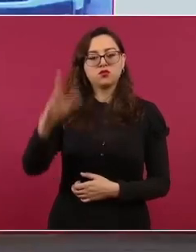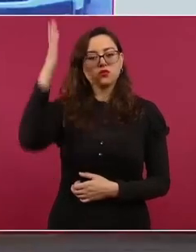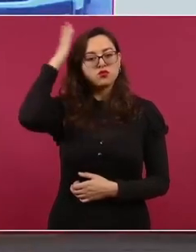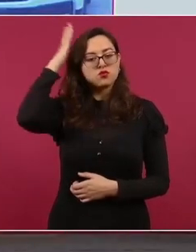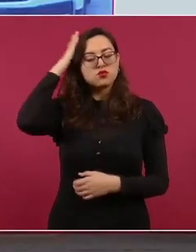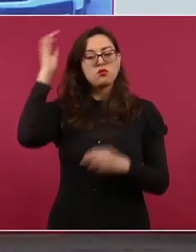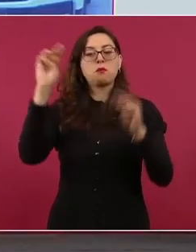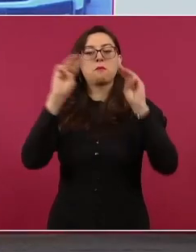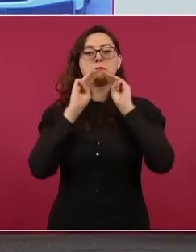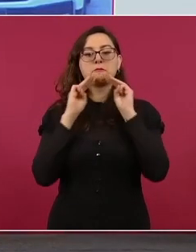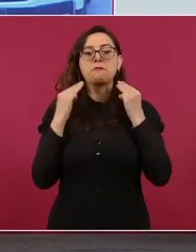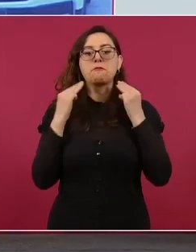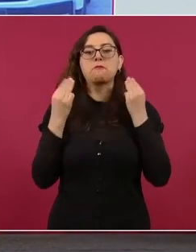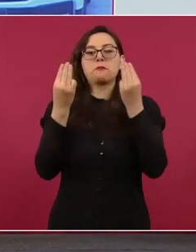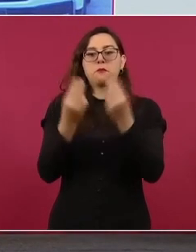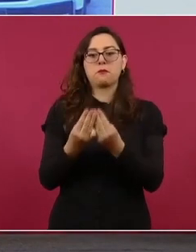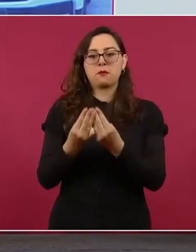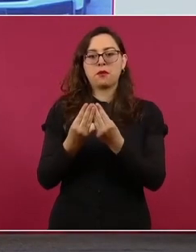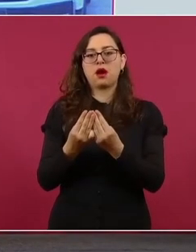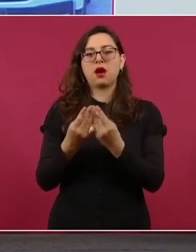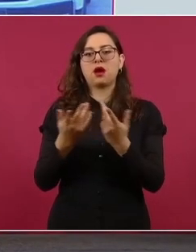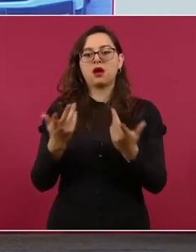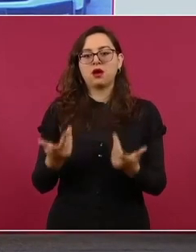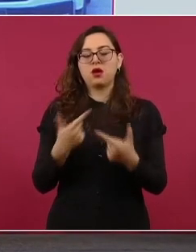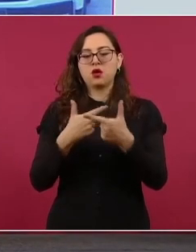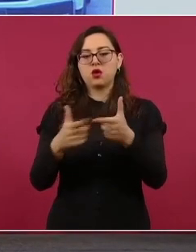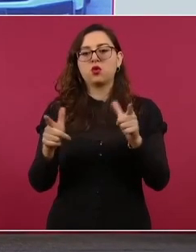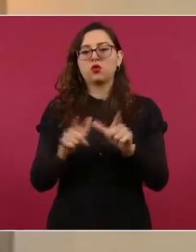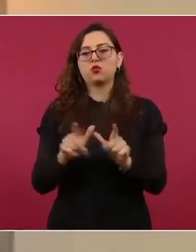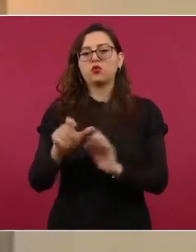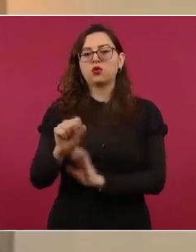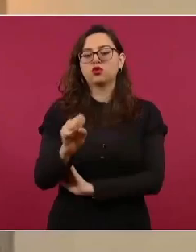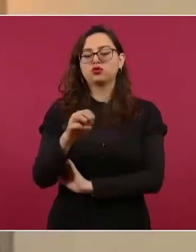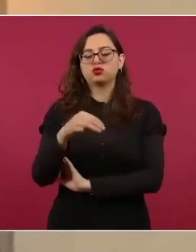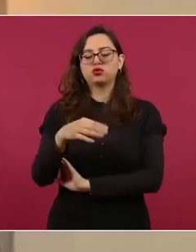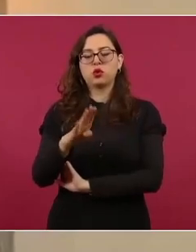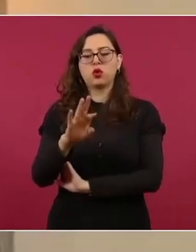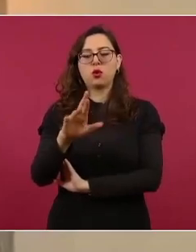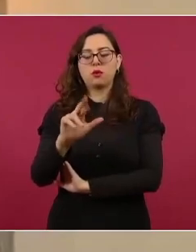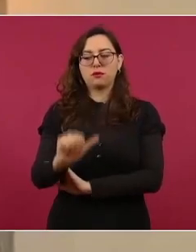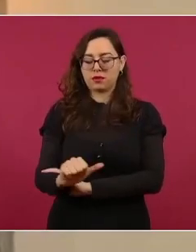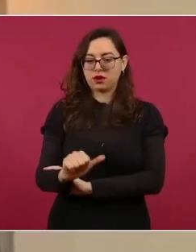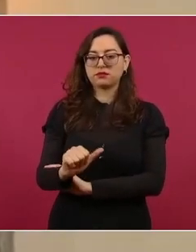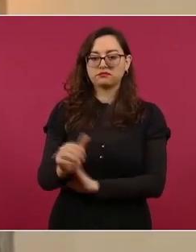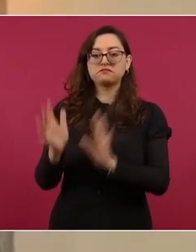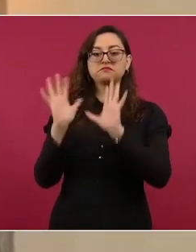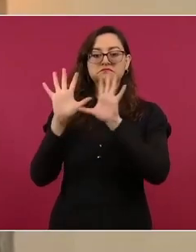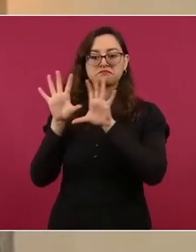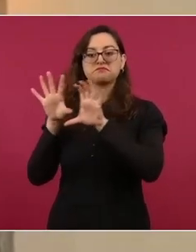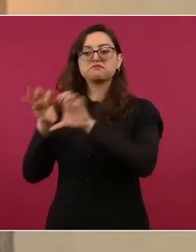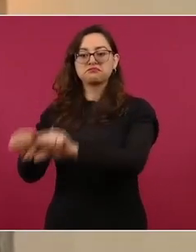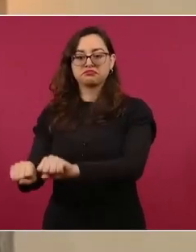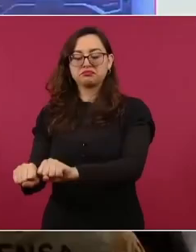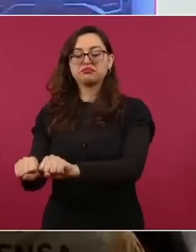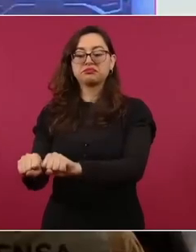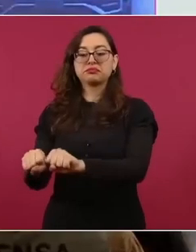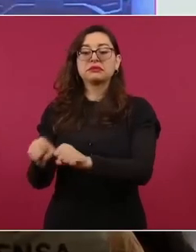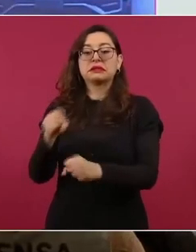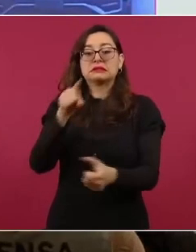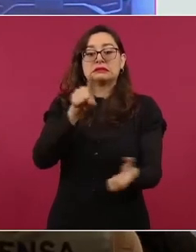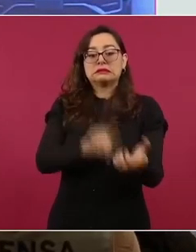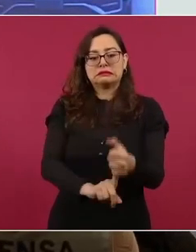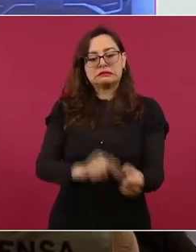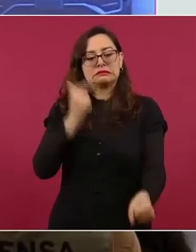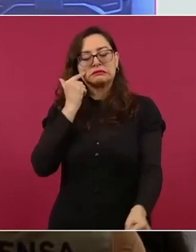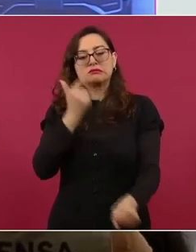grupo delictivo Fuerzas Especiales Grupo Sombra. Se le detuvo y se rescató una mujer a quien tenía privada